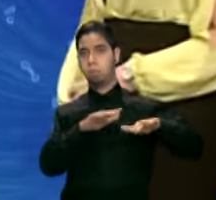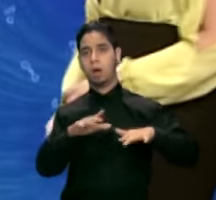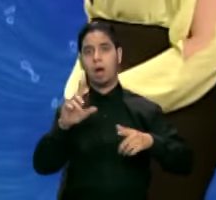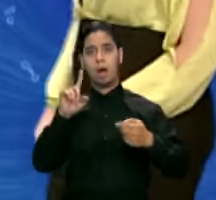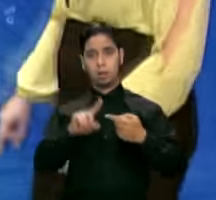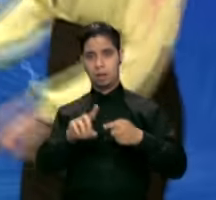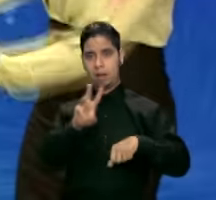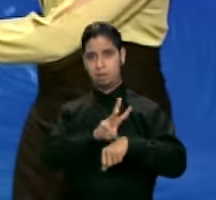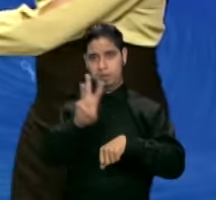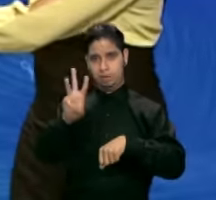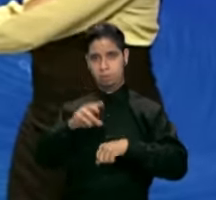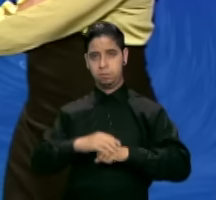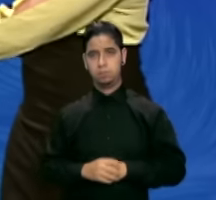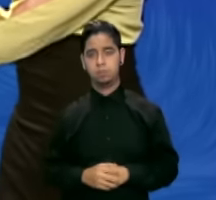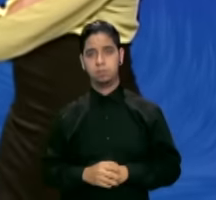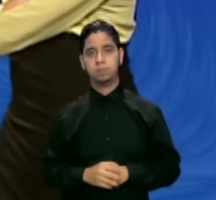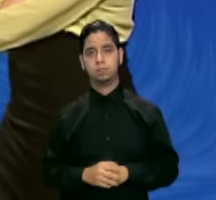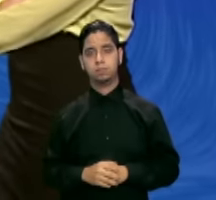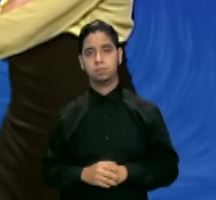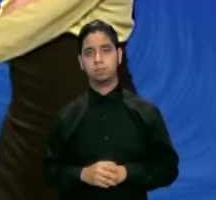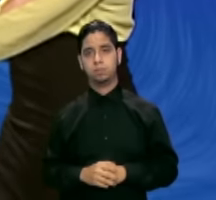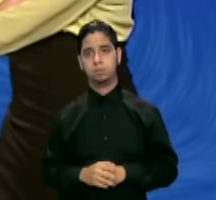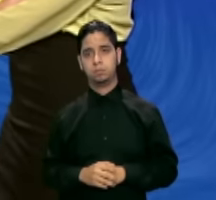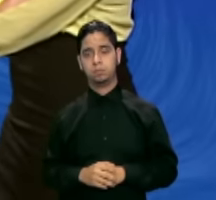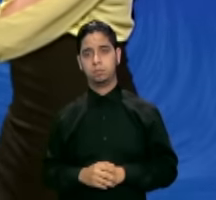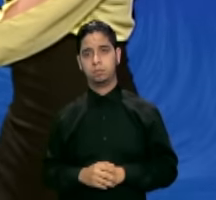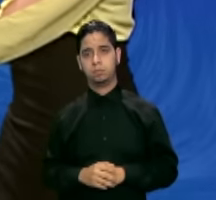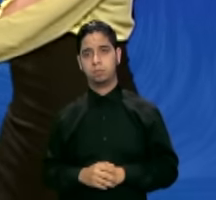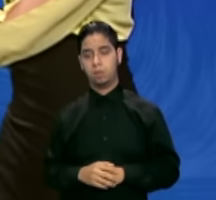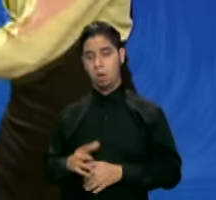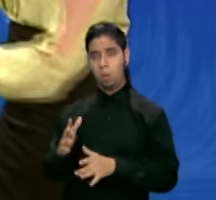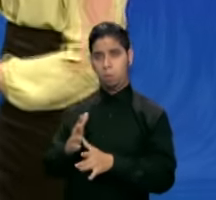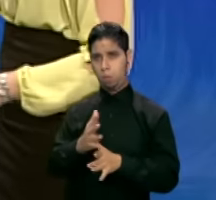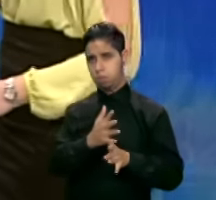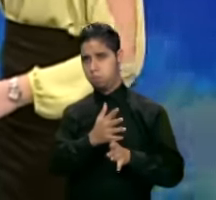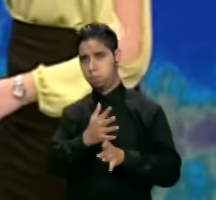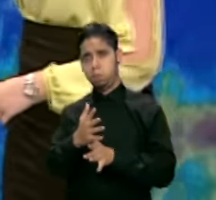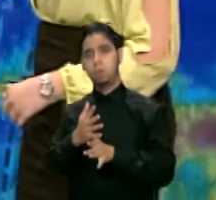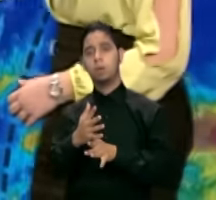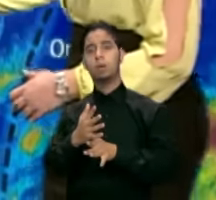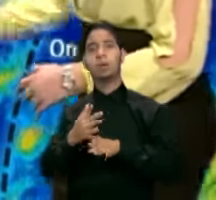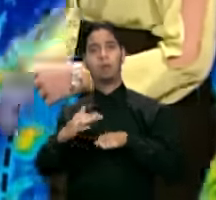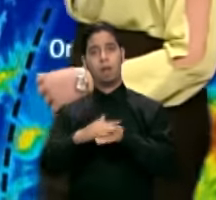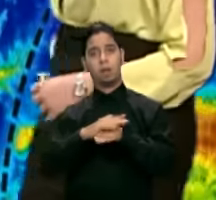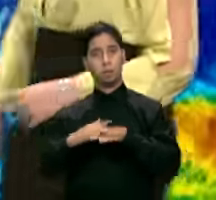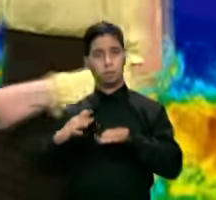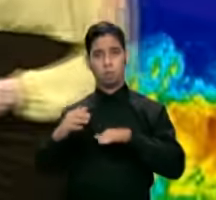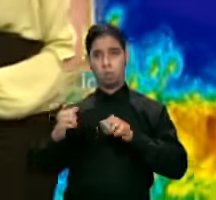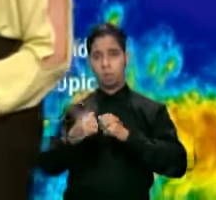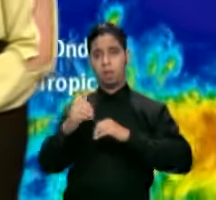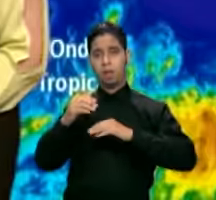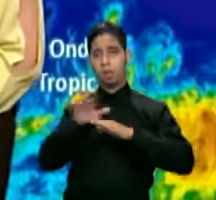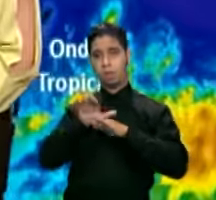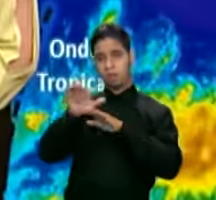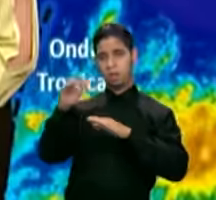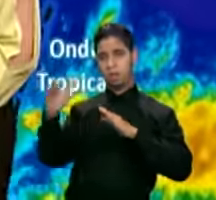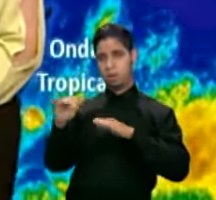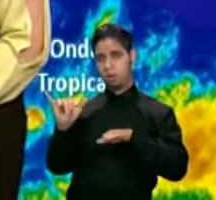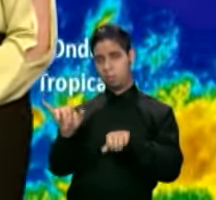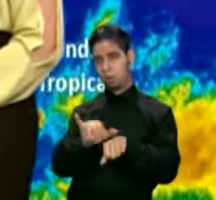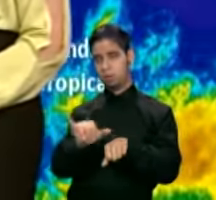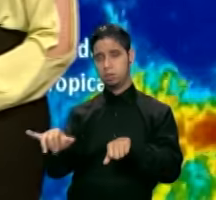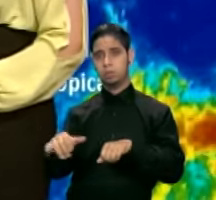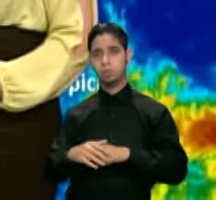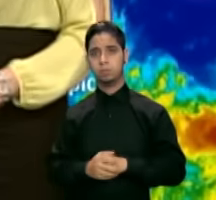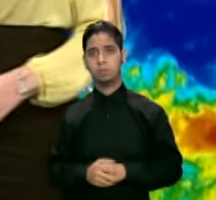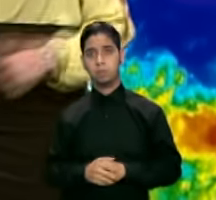tarde. Ocurrió bajo la interacción de la brisa marina, ese aire que entra por las costas, interactúa con las montañas. Tenemos poca humedad disponible, pero